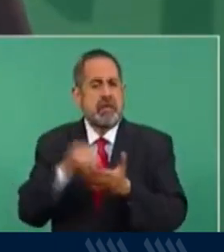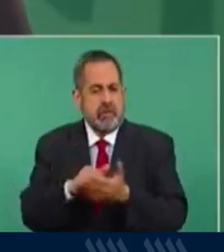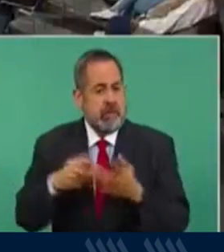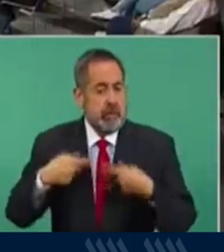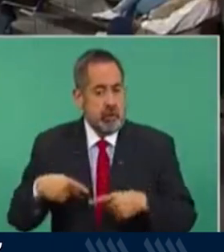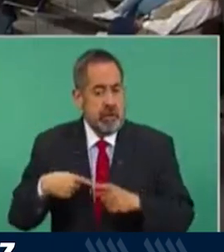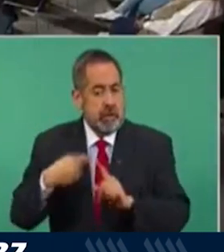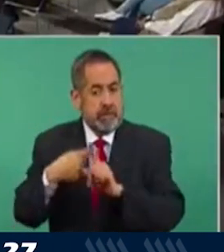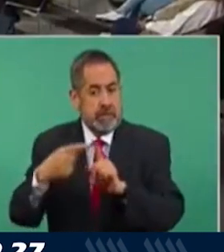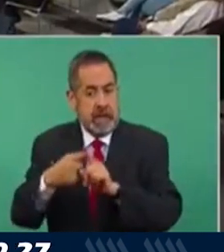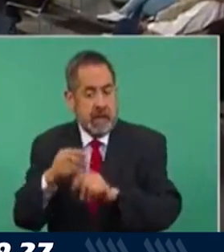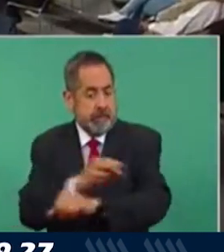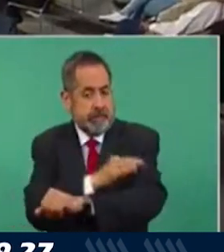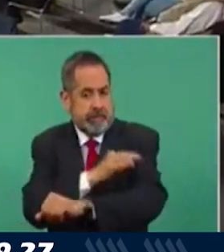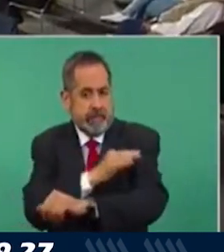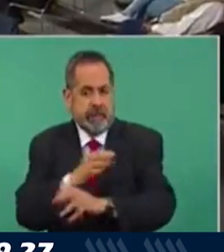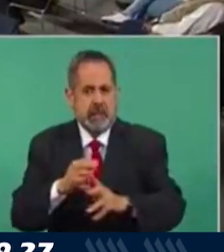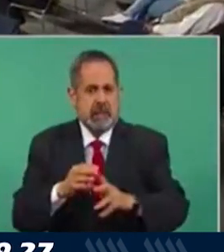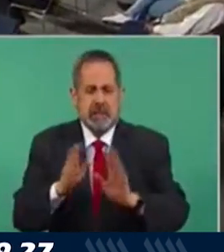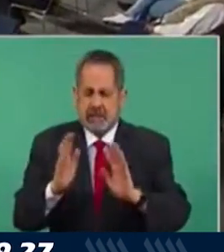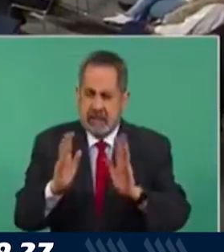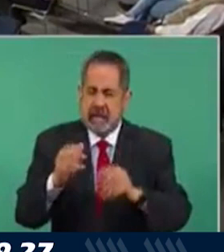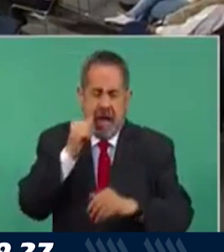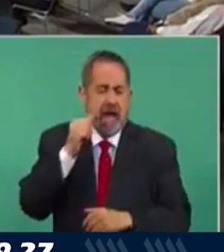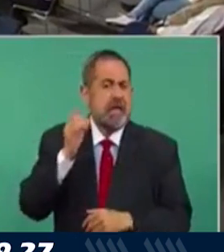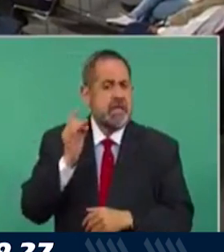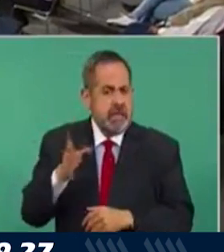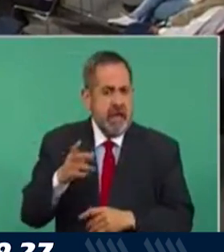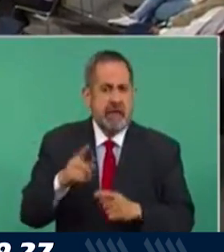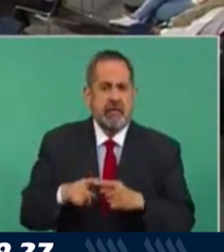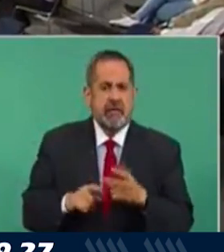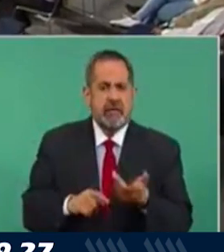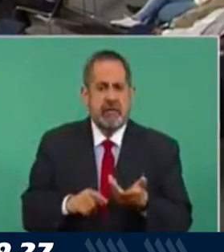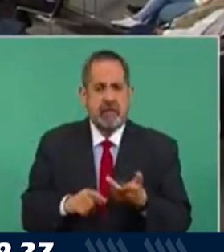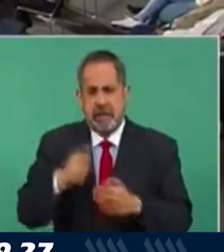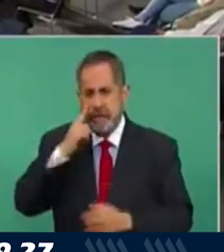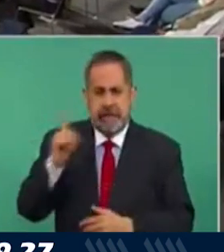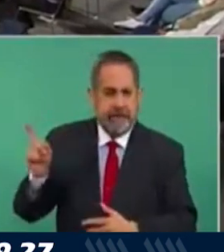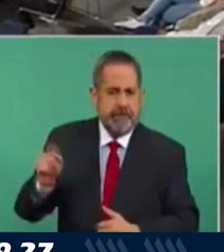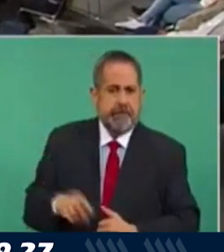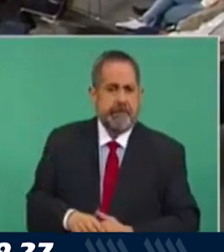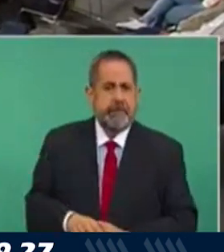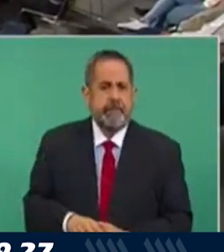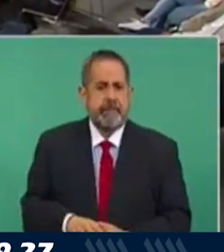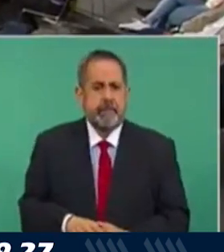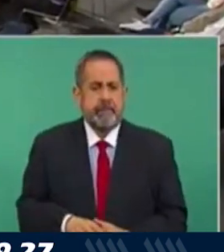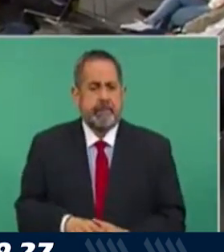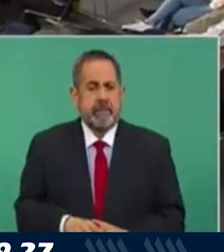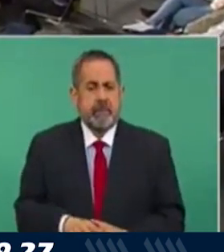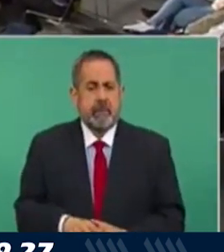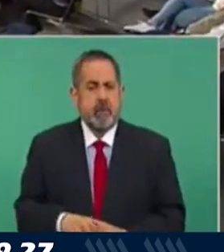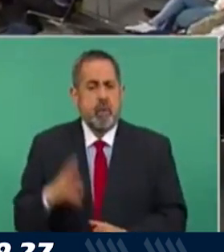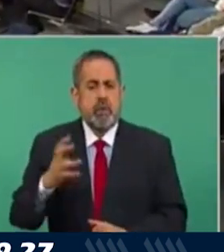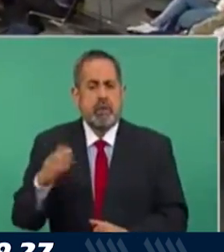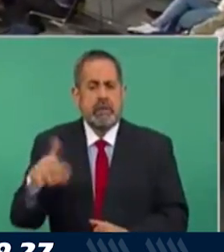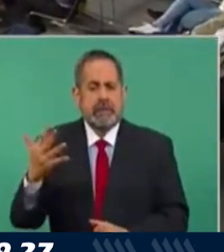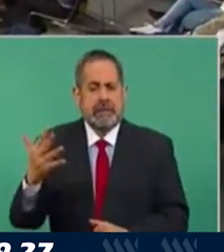dosis, ayer 415